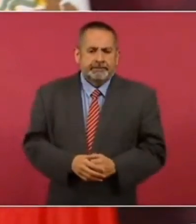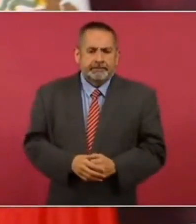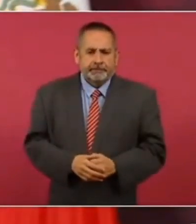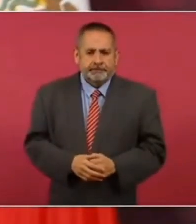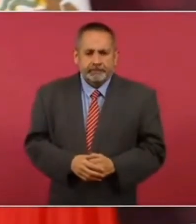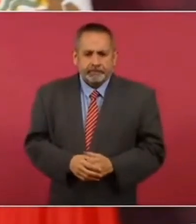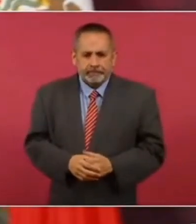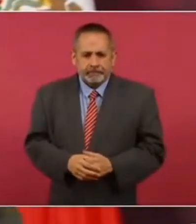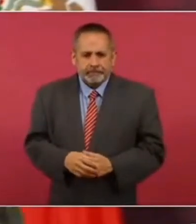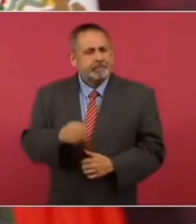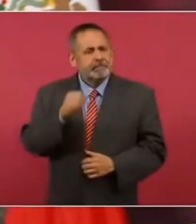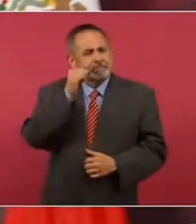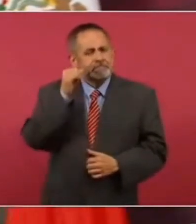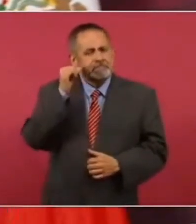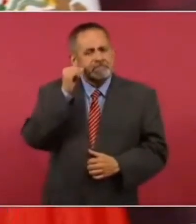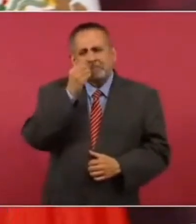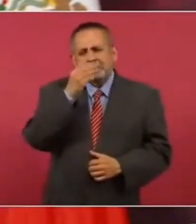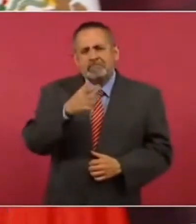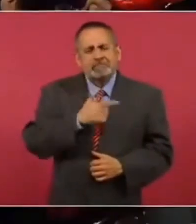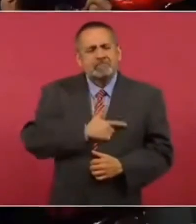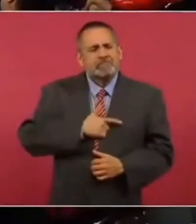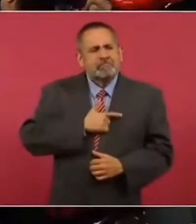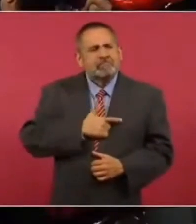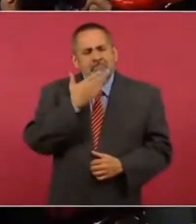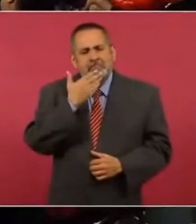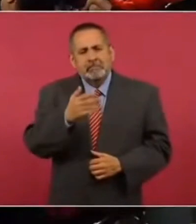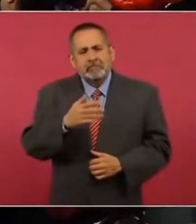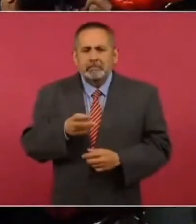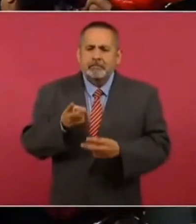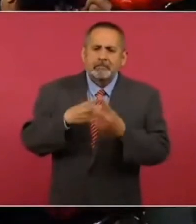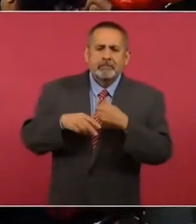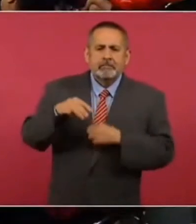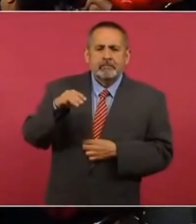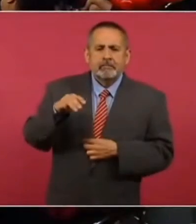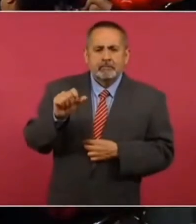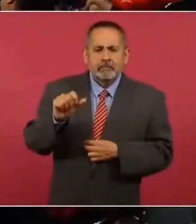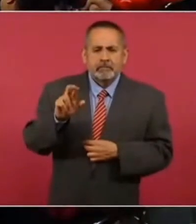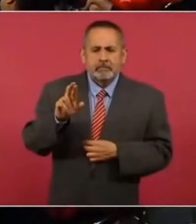Ayer me dio mucho gusto que recibí a Mariano Rivera.